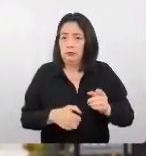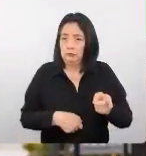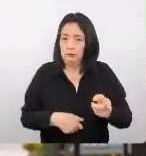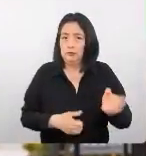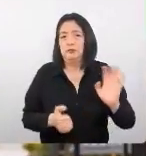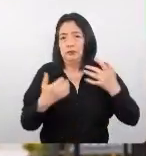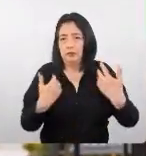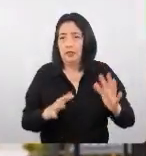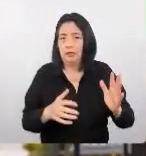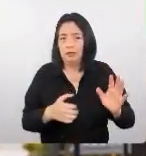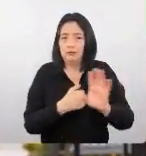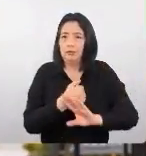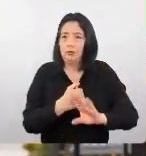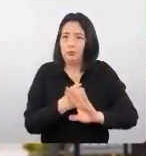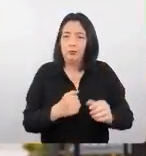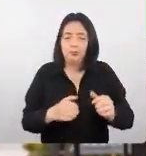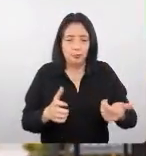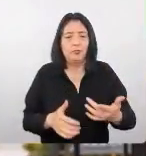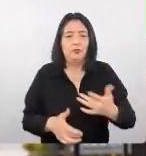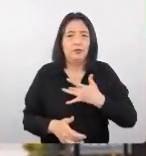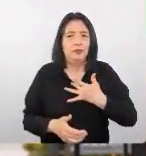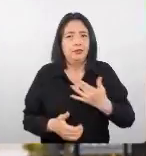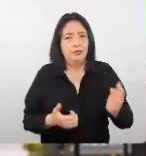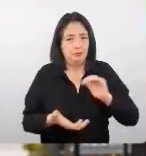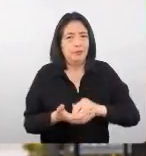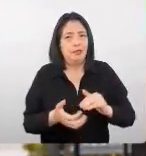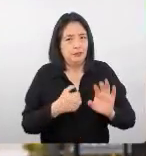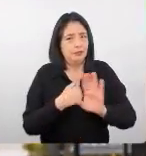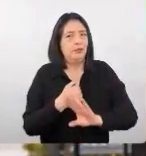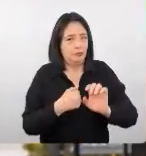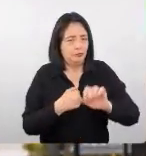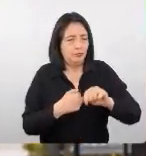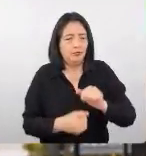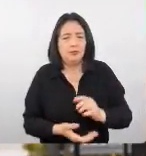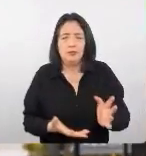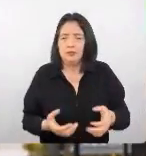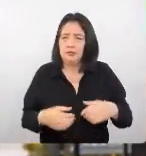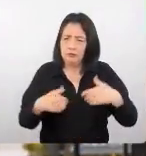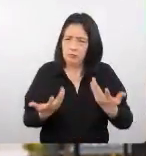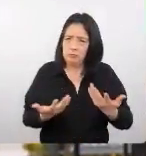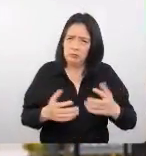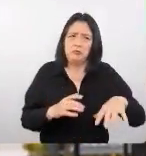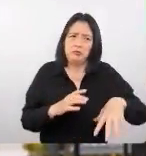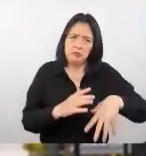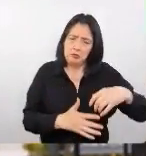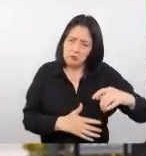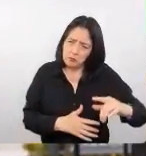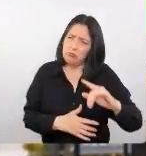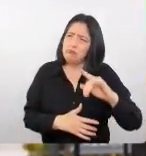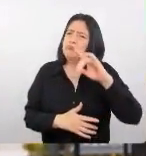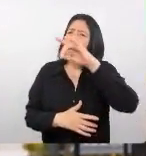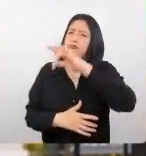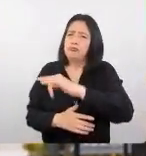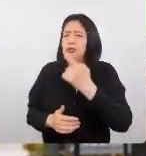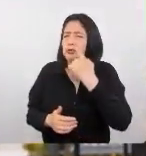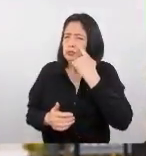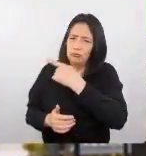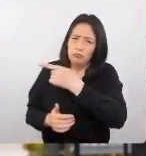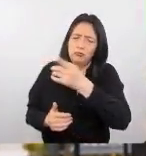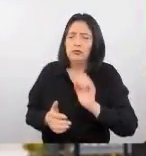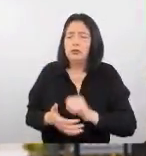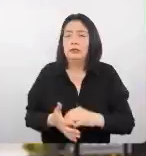seguro o se siente mucho más seguro de cara a poder salir viajar con los seres ¿sí?